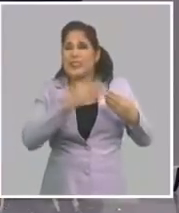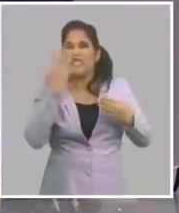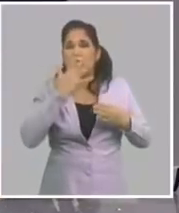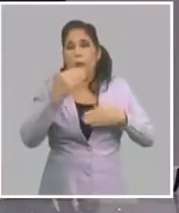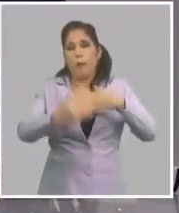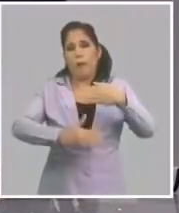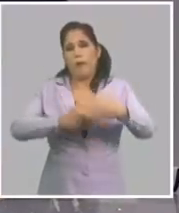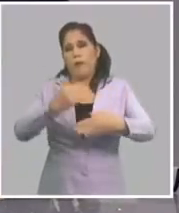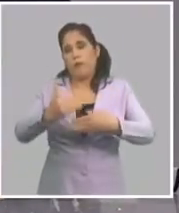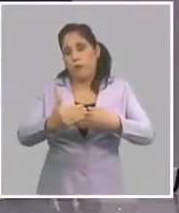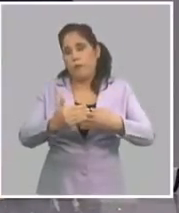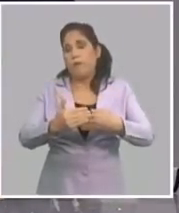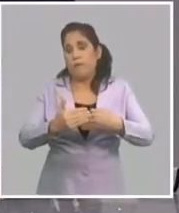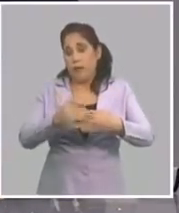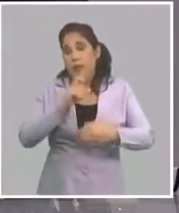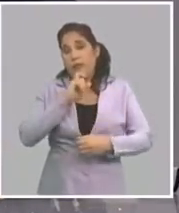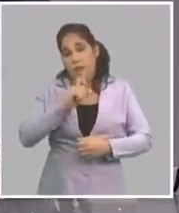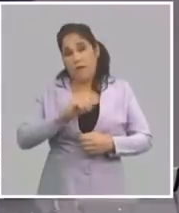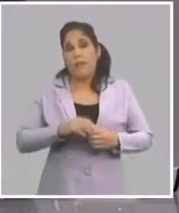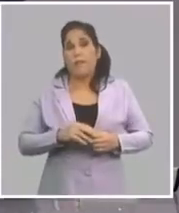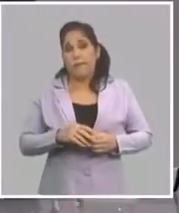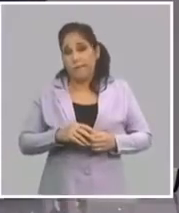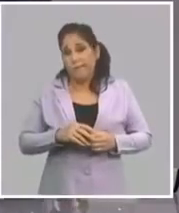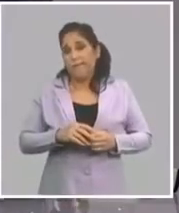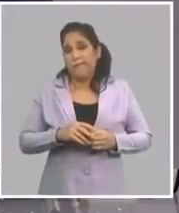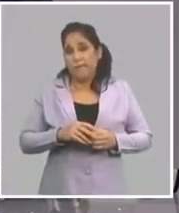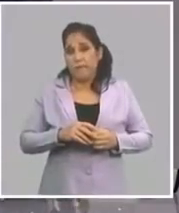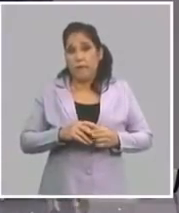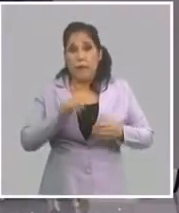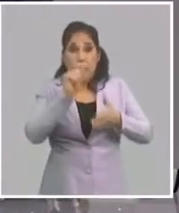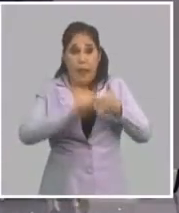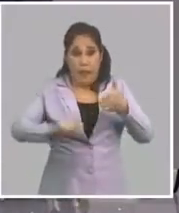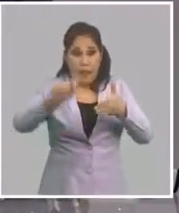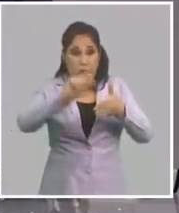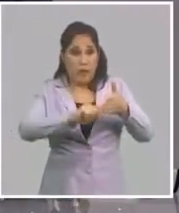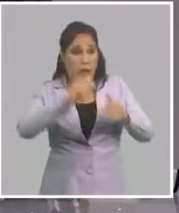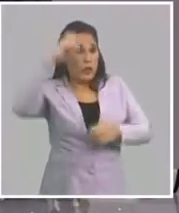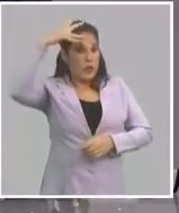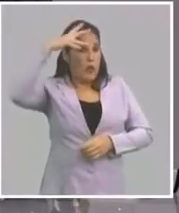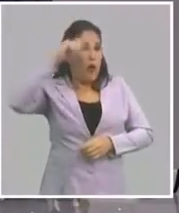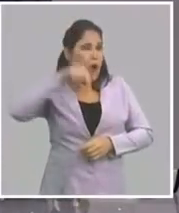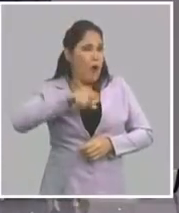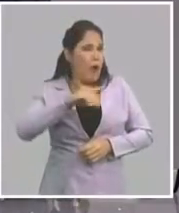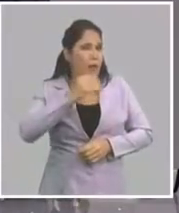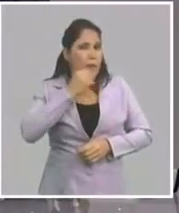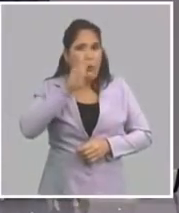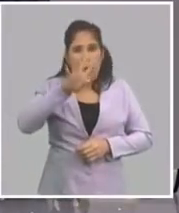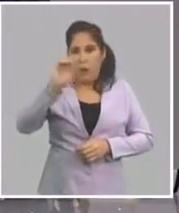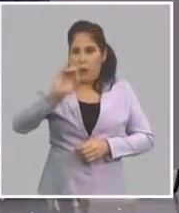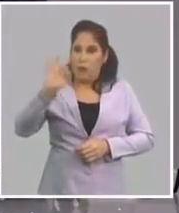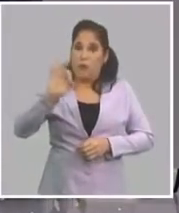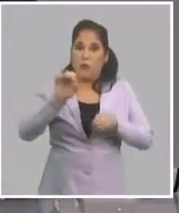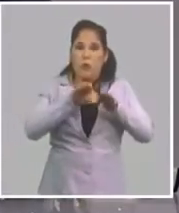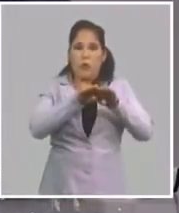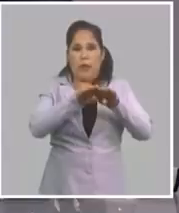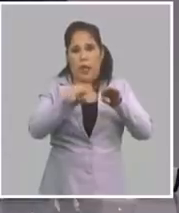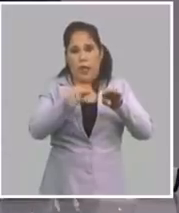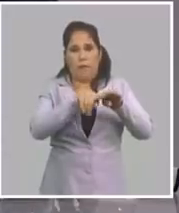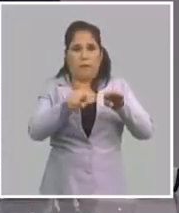en procesos de este tipo eso funciona. La base electoral de Trump está inalterable, ese 40%.